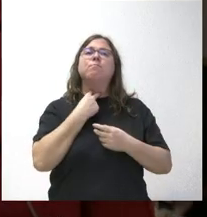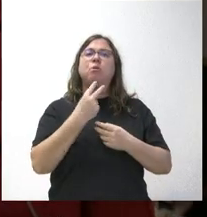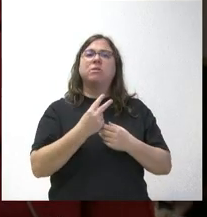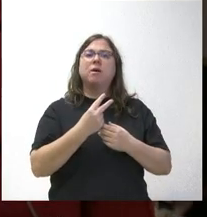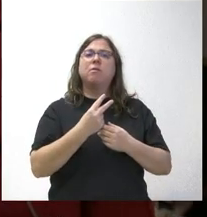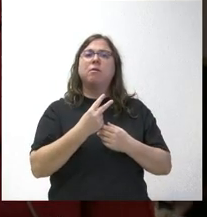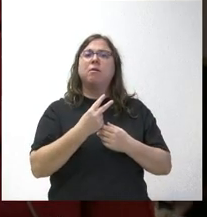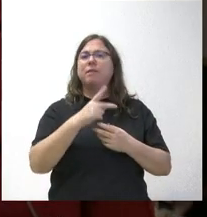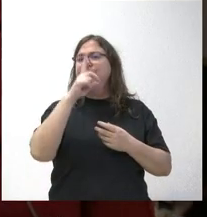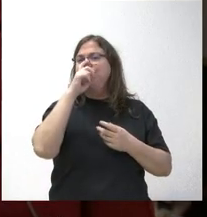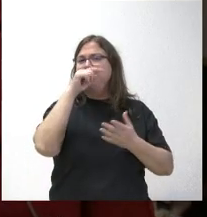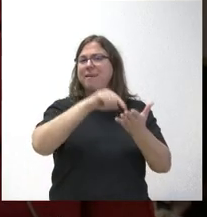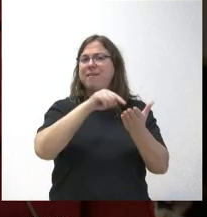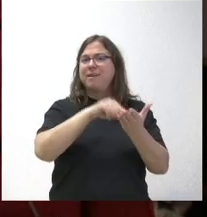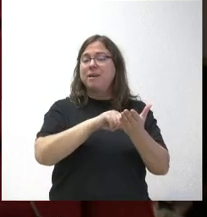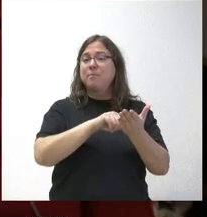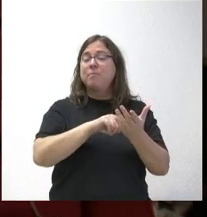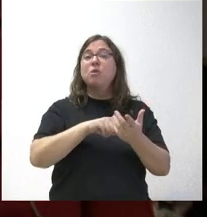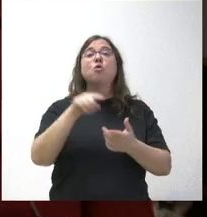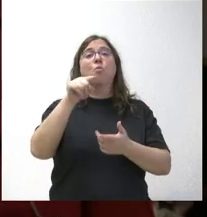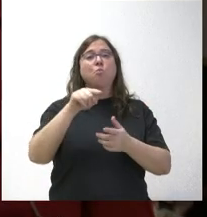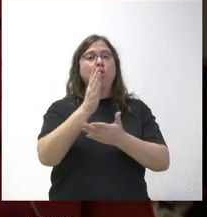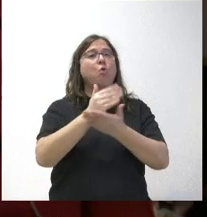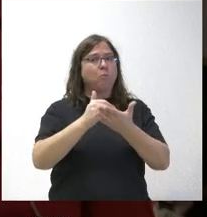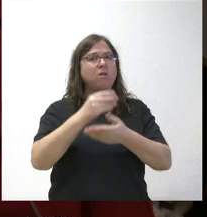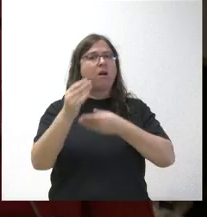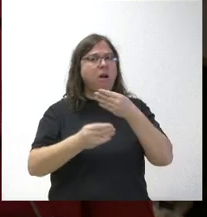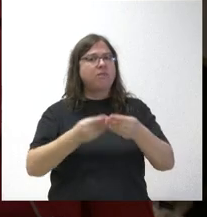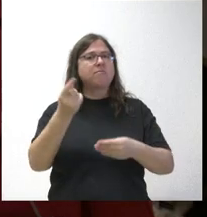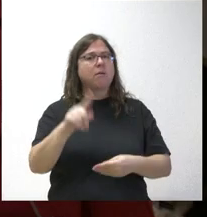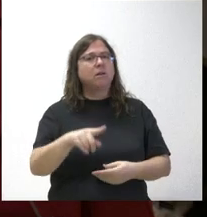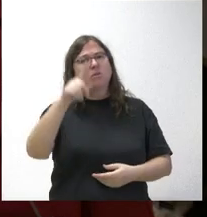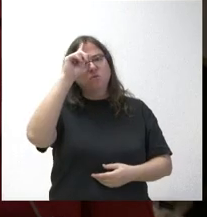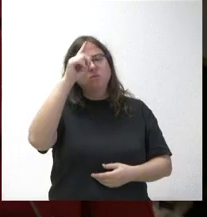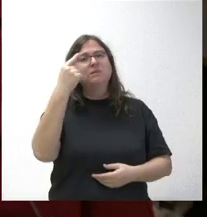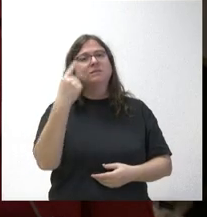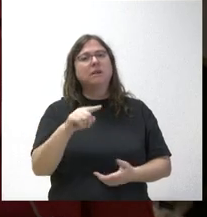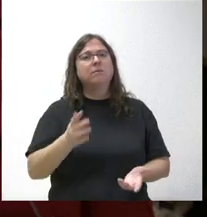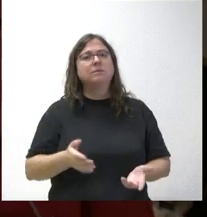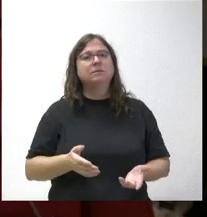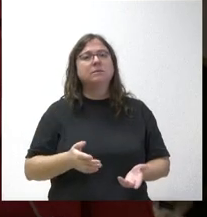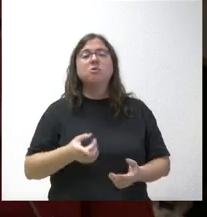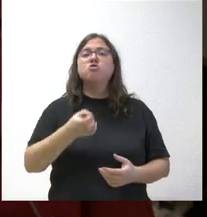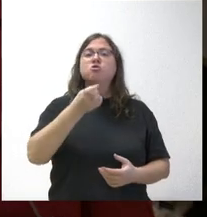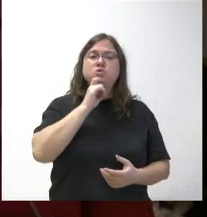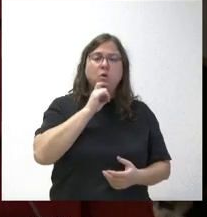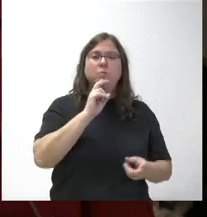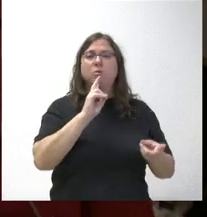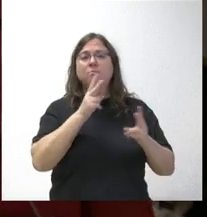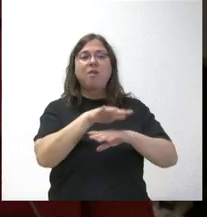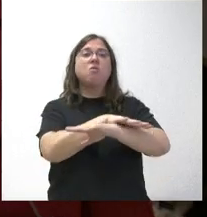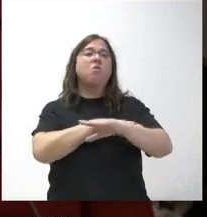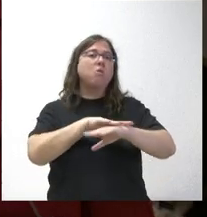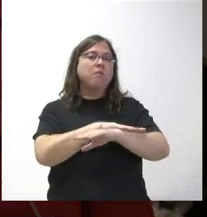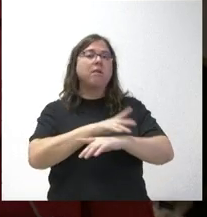ese requerimiento ha dicho que hay varias comunidades que también lo están llevando a cabo. No sé si tiene conocimiento de cómo está respondiendo el Gobierno,